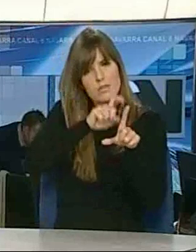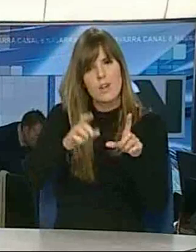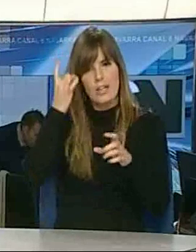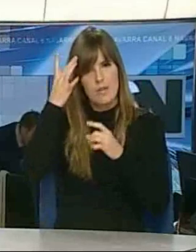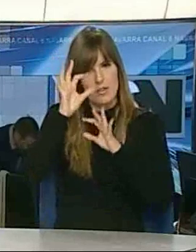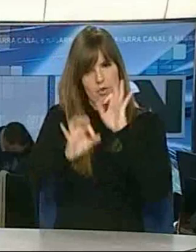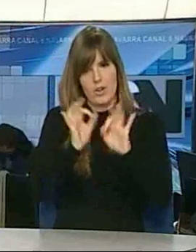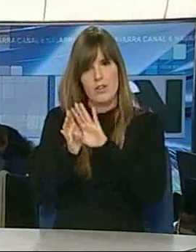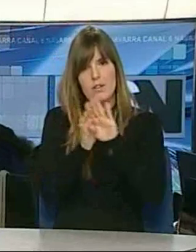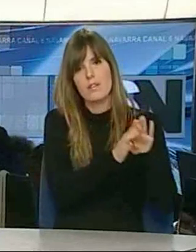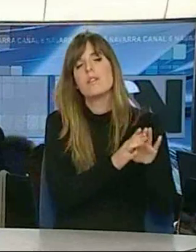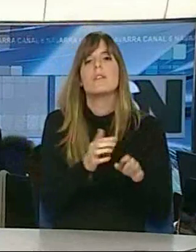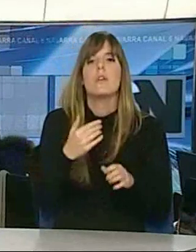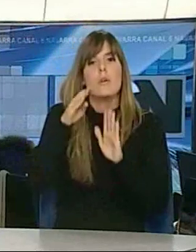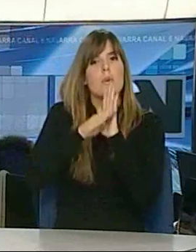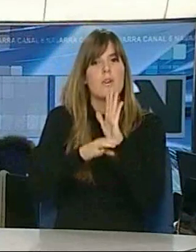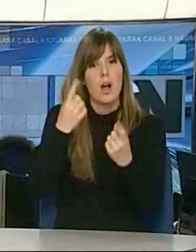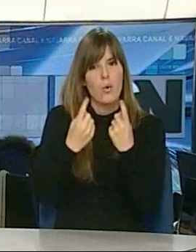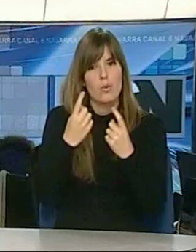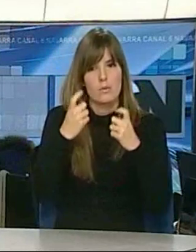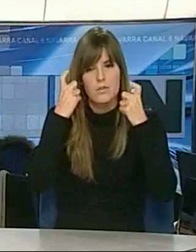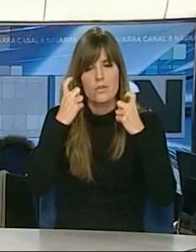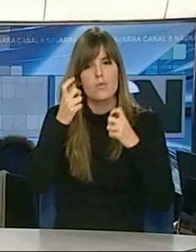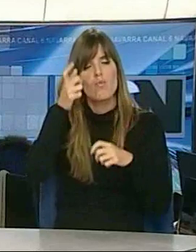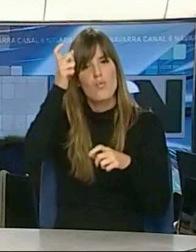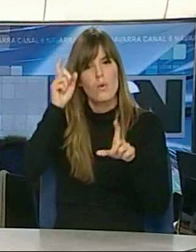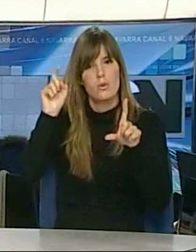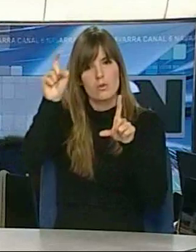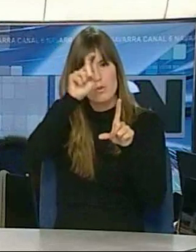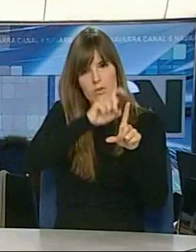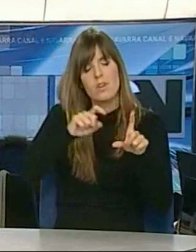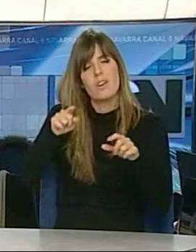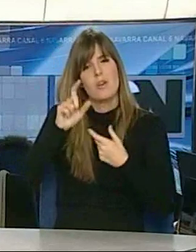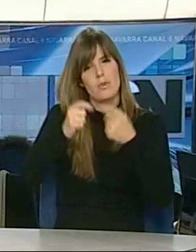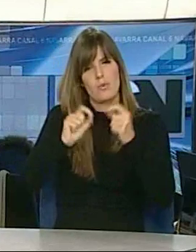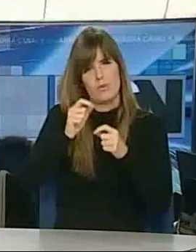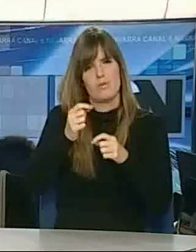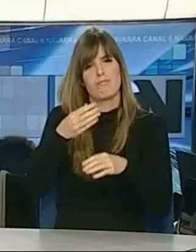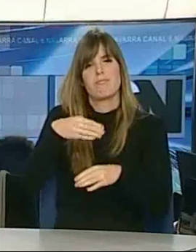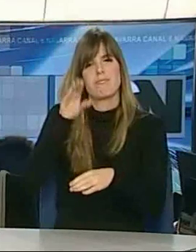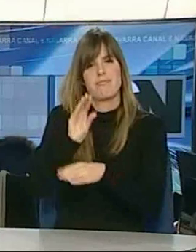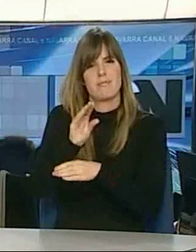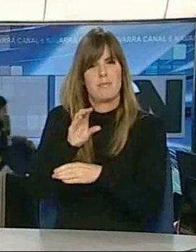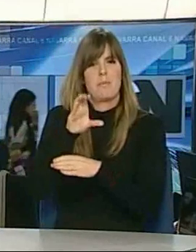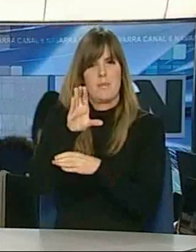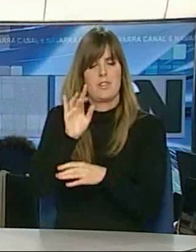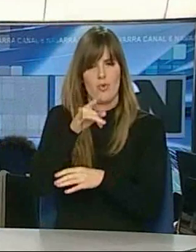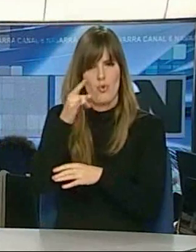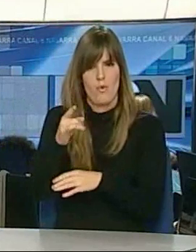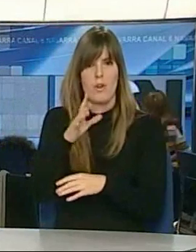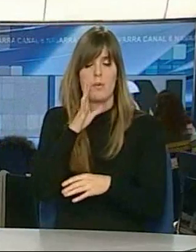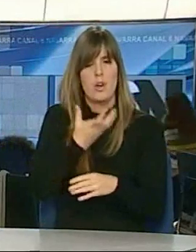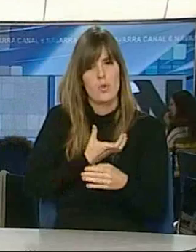todo aquellos que tienen una dimensión de distribución por el territorio de Navarra, y que, por tanto, intervienen como programación en muchos